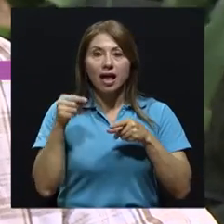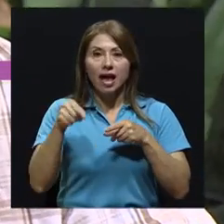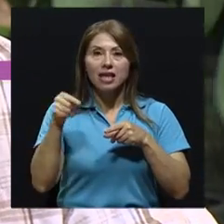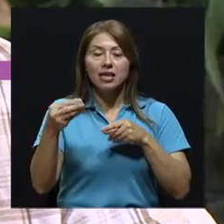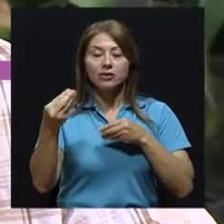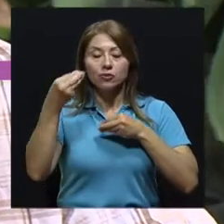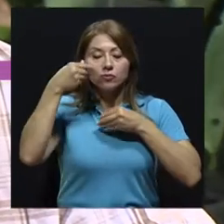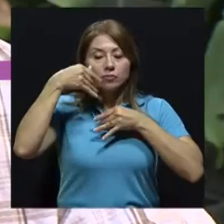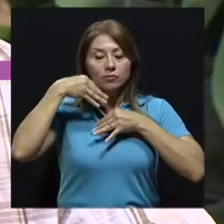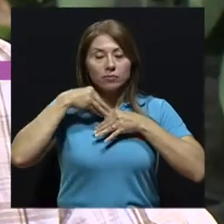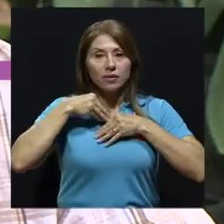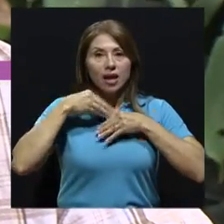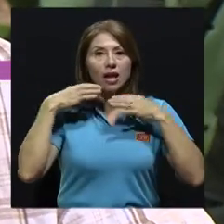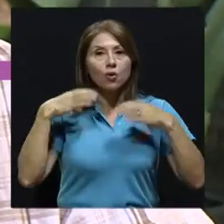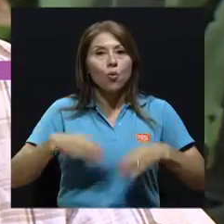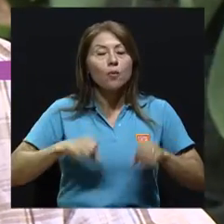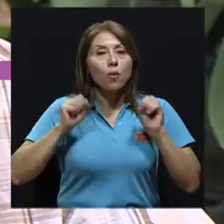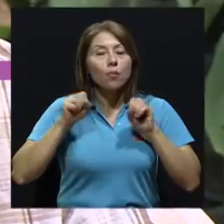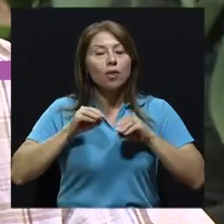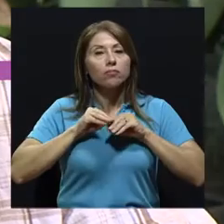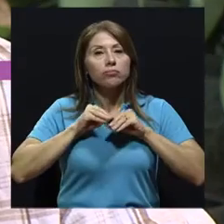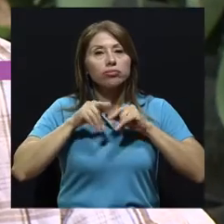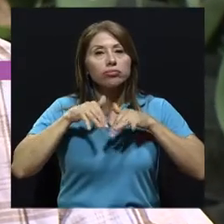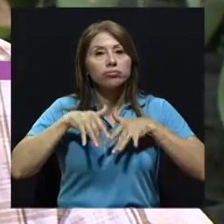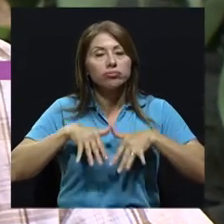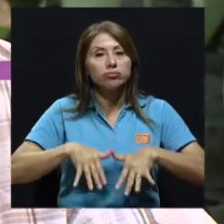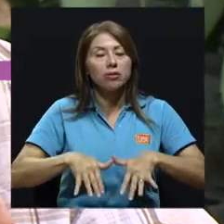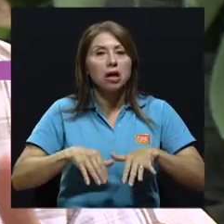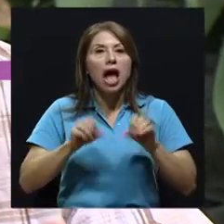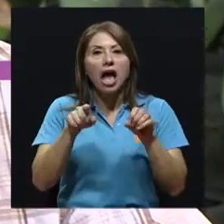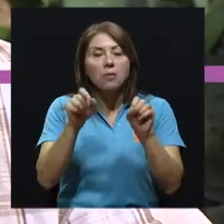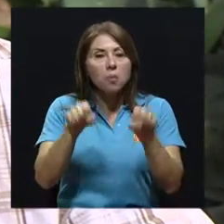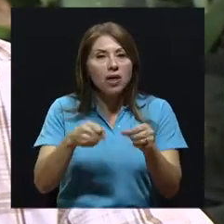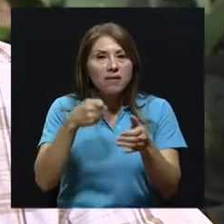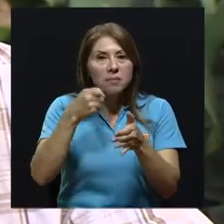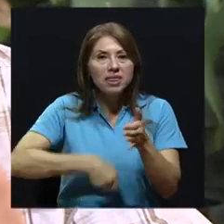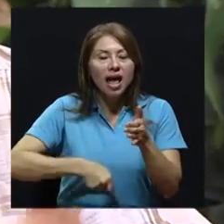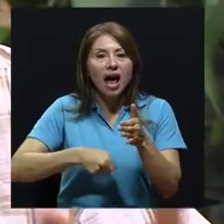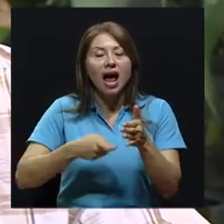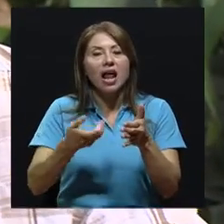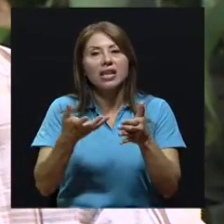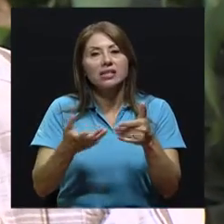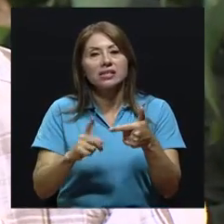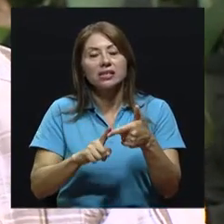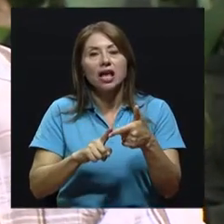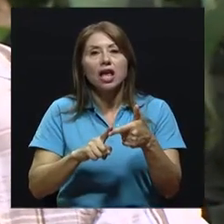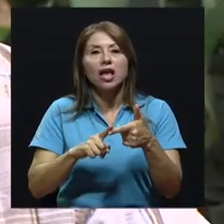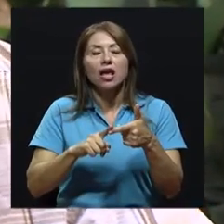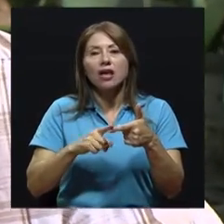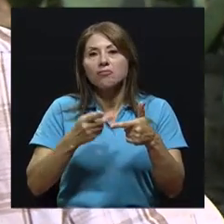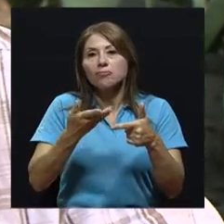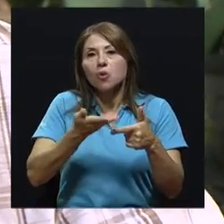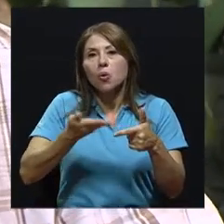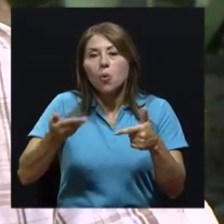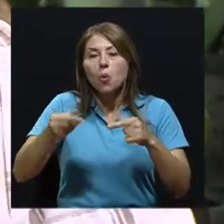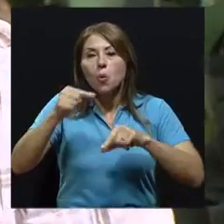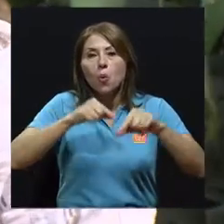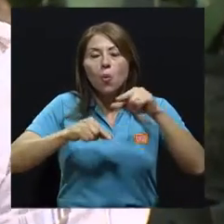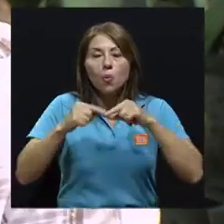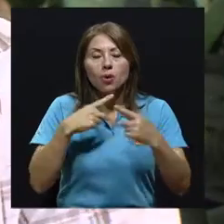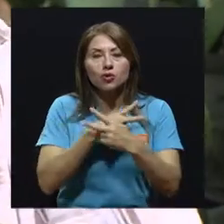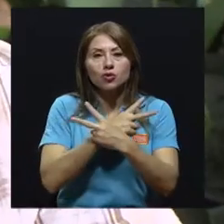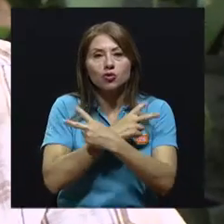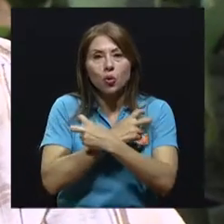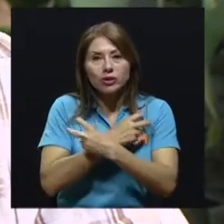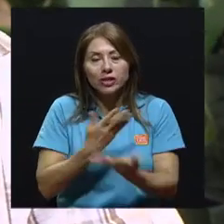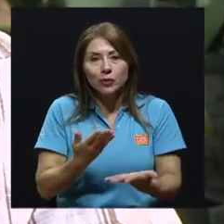se liberan dentro del cuerpo y pueden llegar a acumularse. Pueden haber metales pesados, pueden haber compuestos tóxicos del aire. Entonces, bueno, nosotros tratamos de